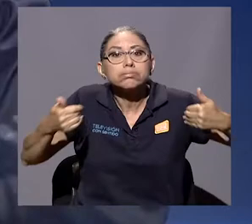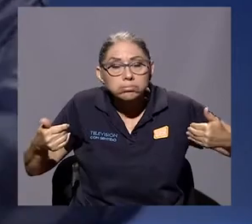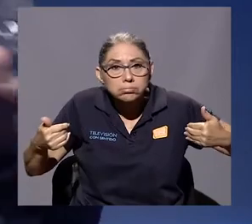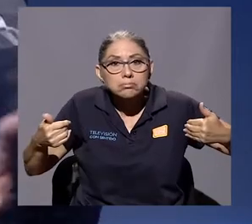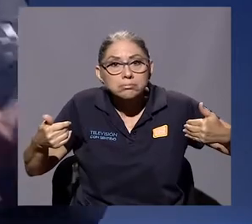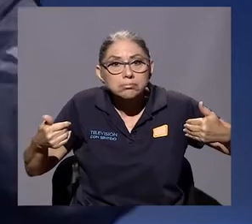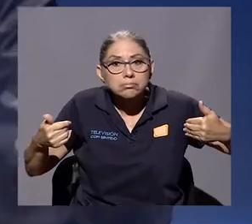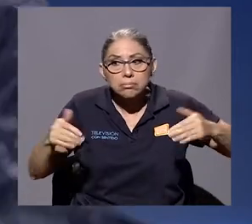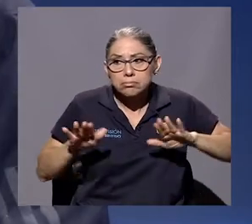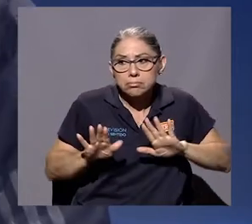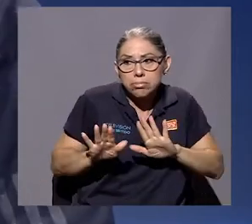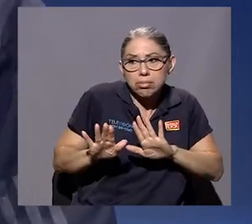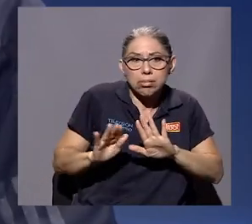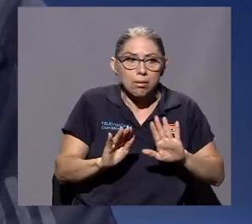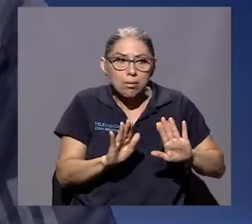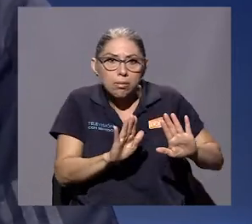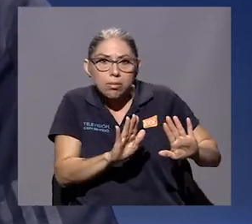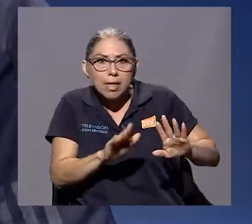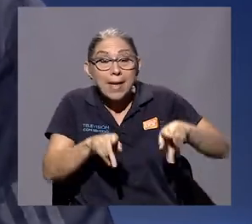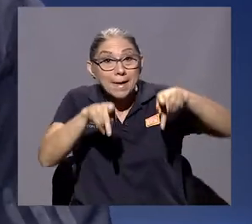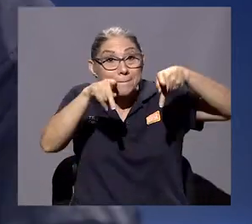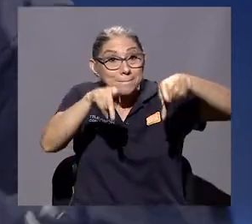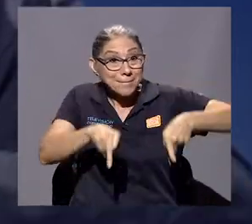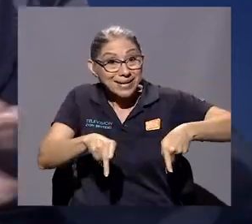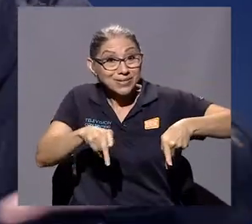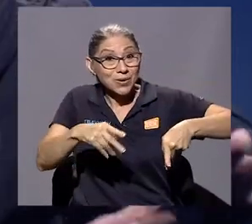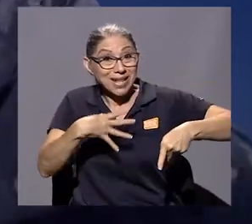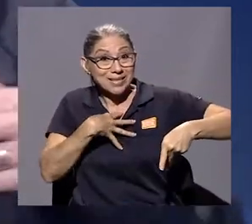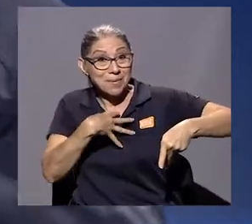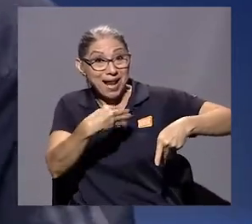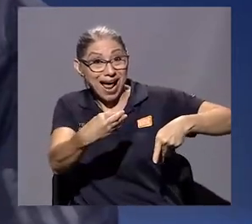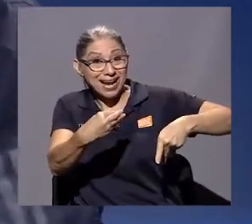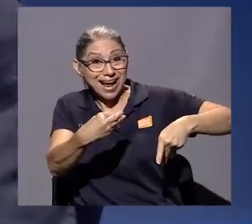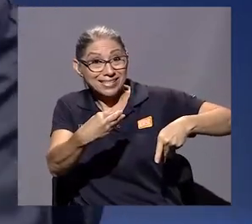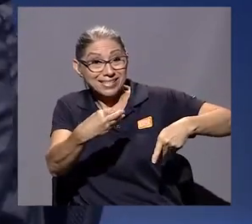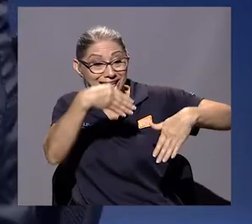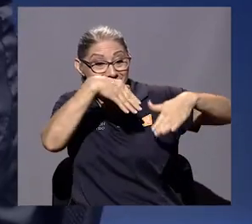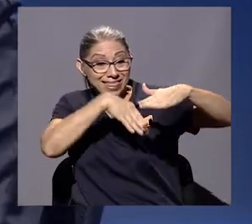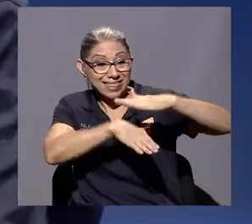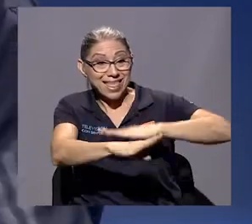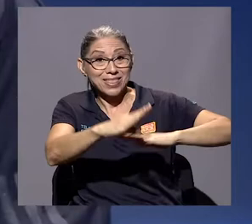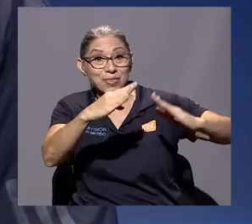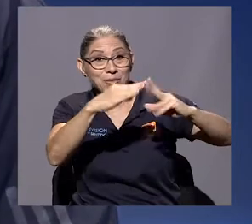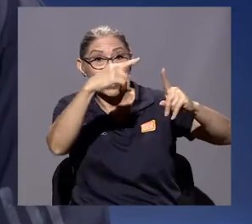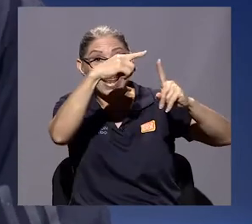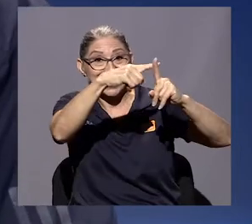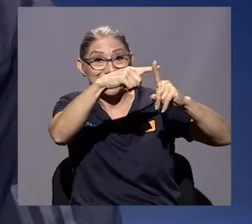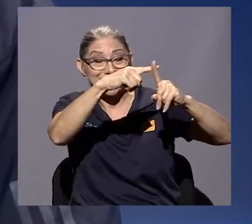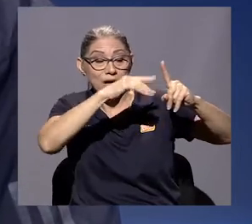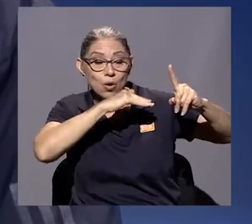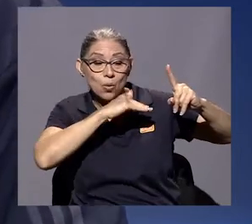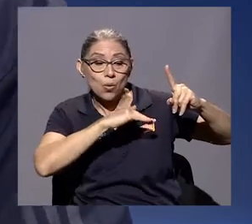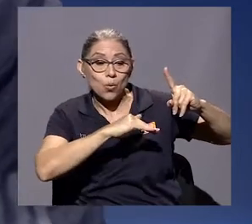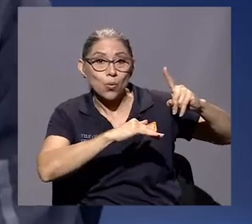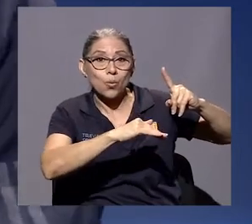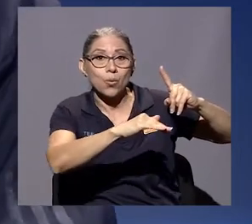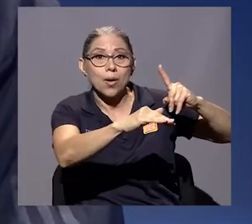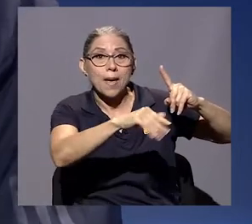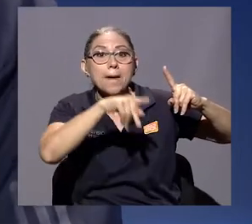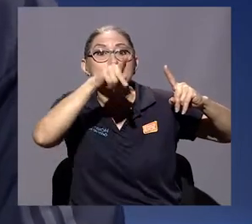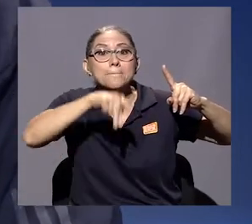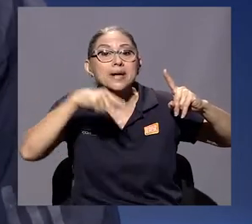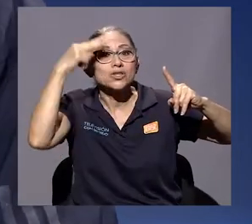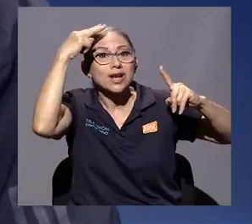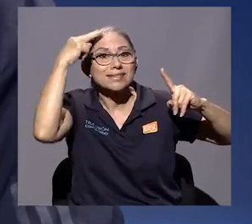en la nave y los negros en el coro, entrando por